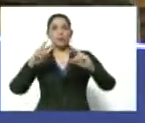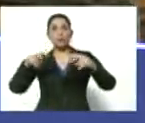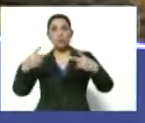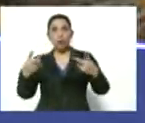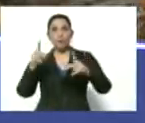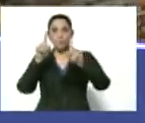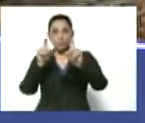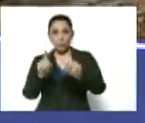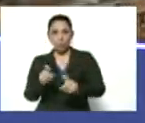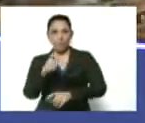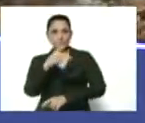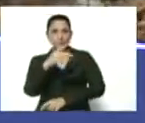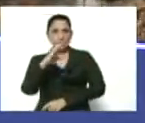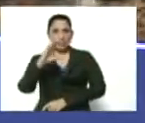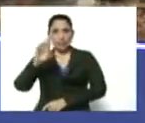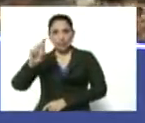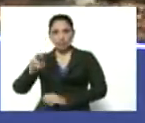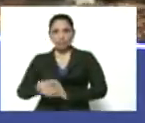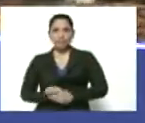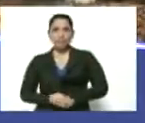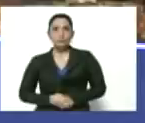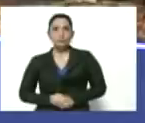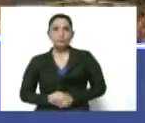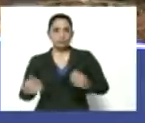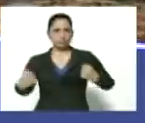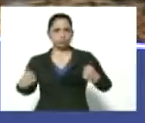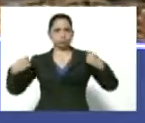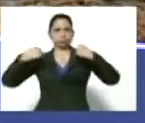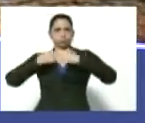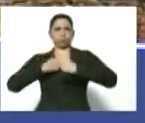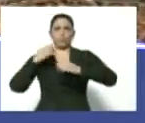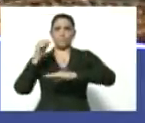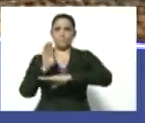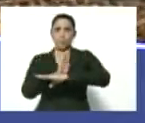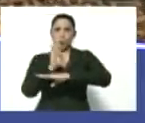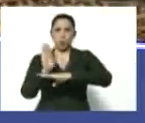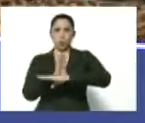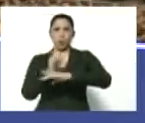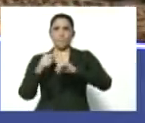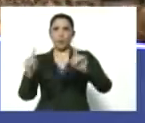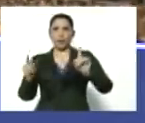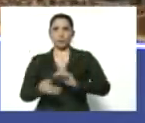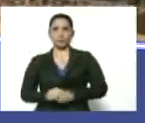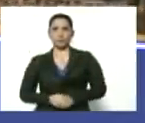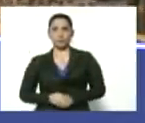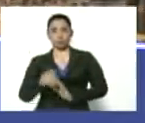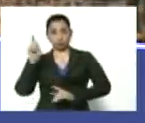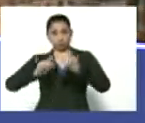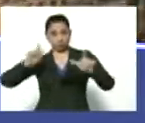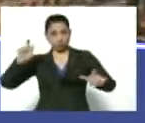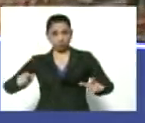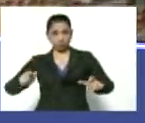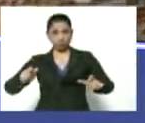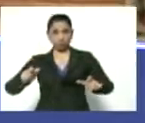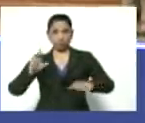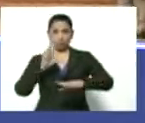PCR. Trajes de protección biológica para el personal de salud.